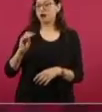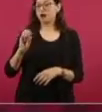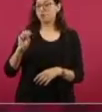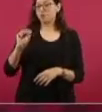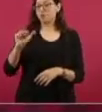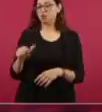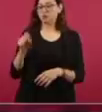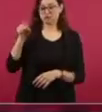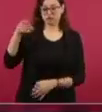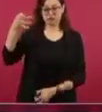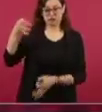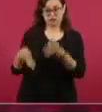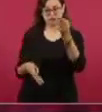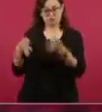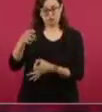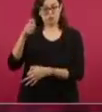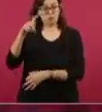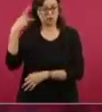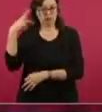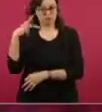Gilberto Higuera,